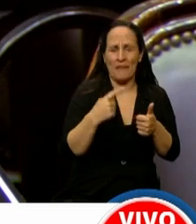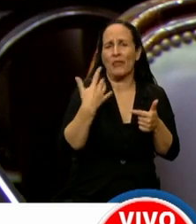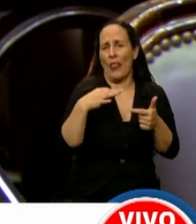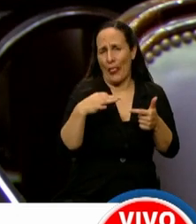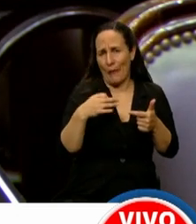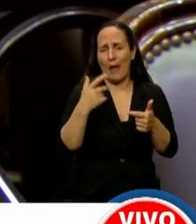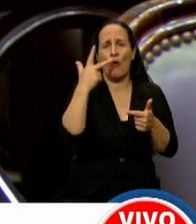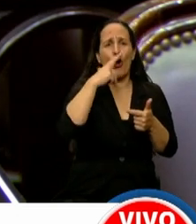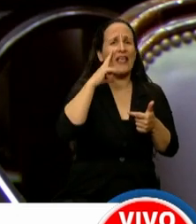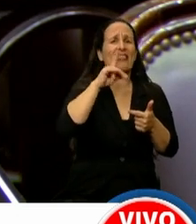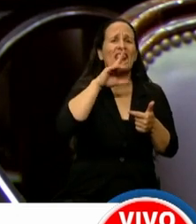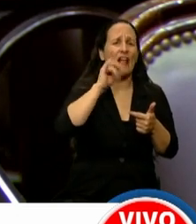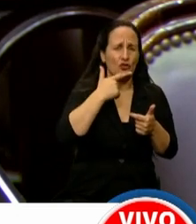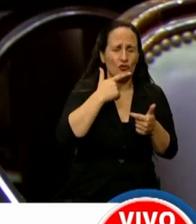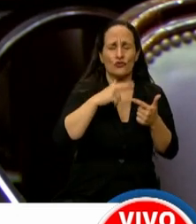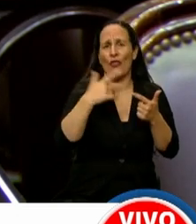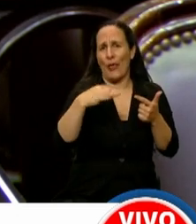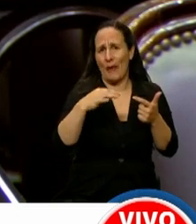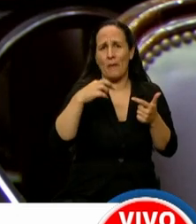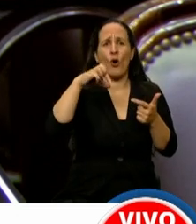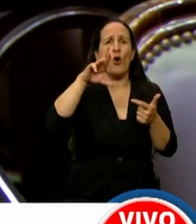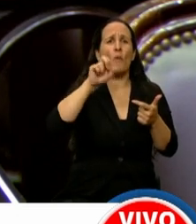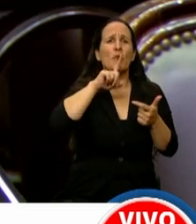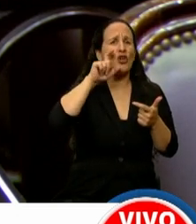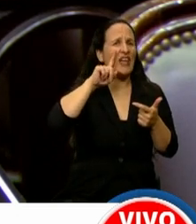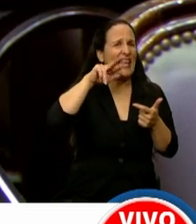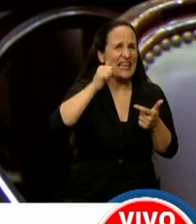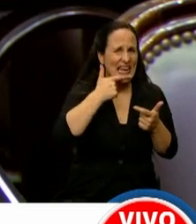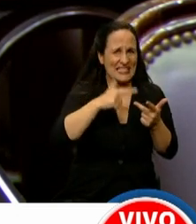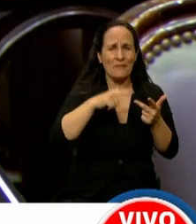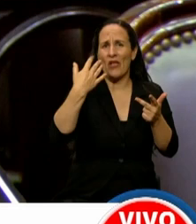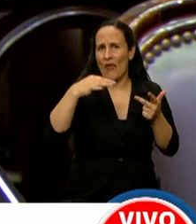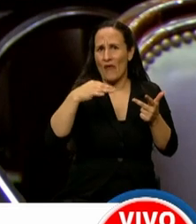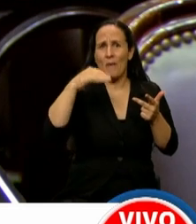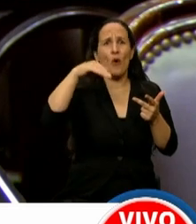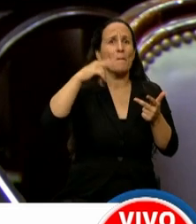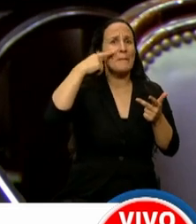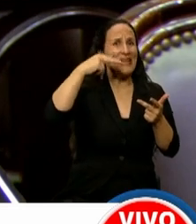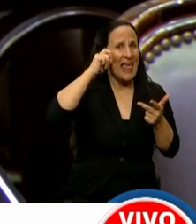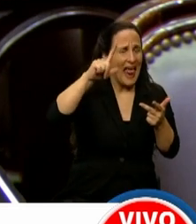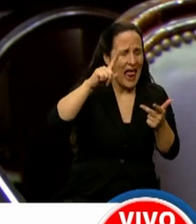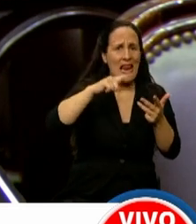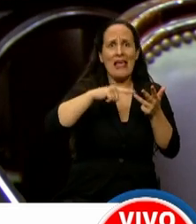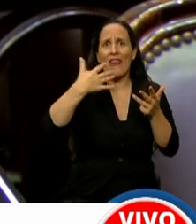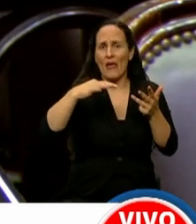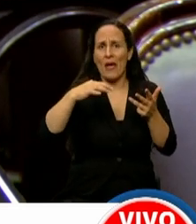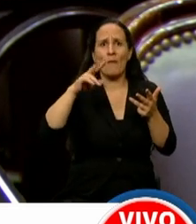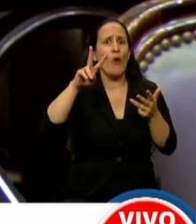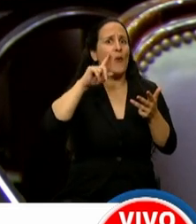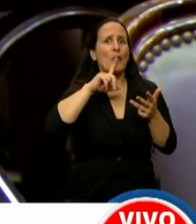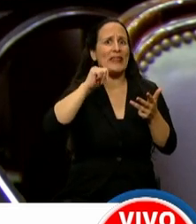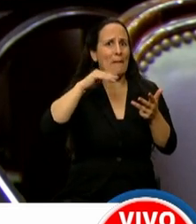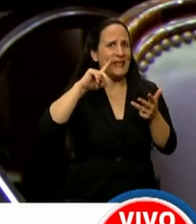hidratos de carbono, proteínas, minerales y vitaminas. La ley del